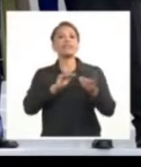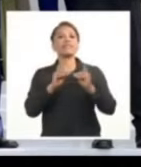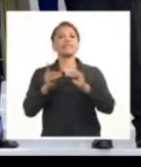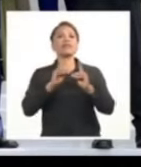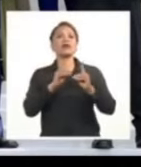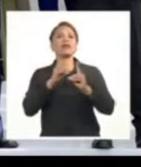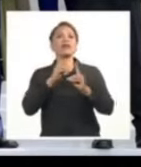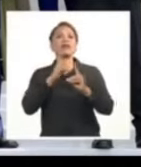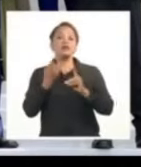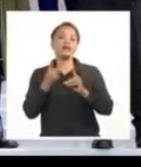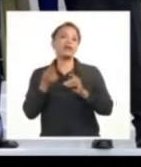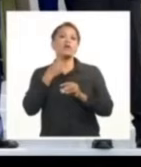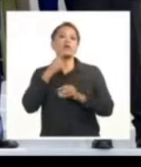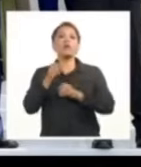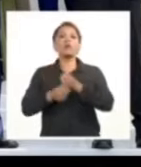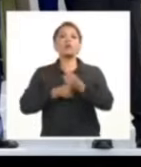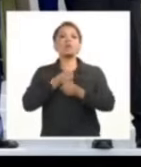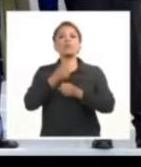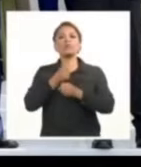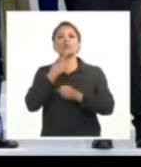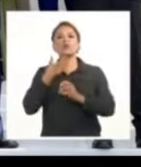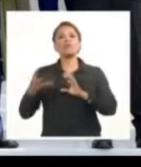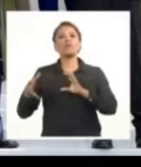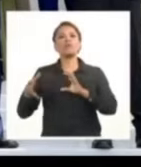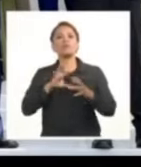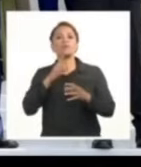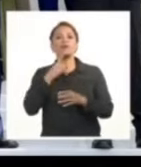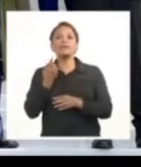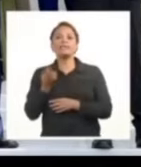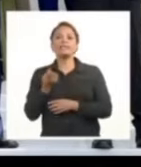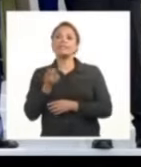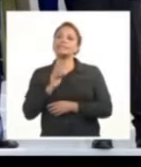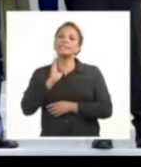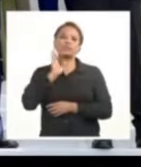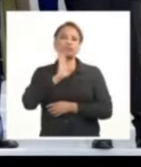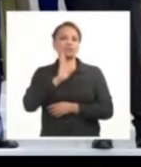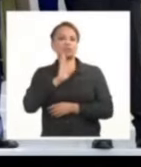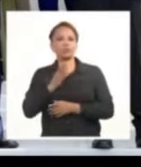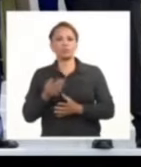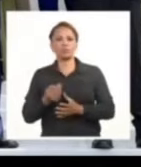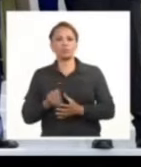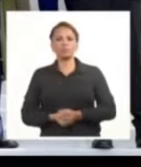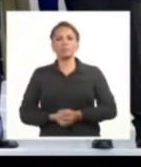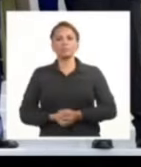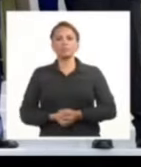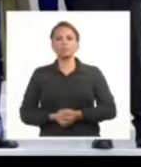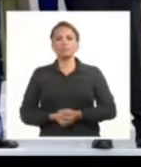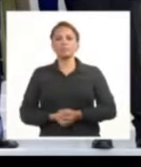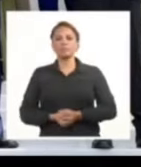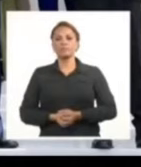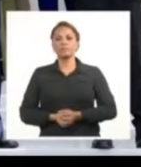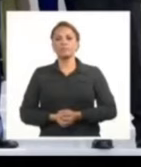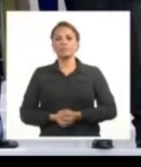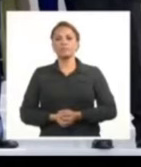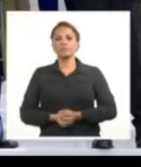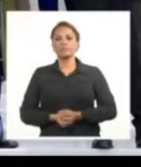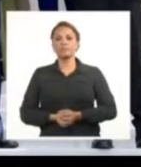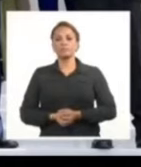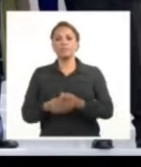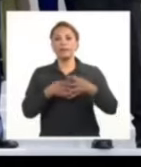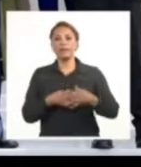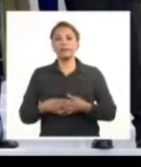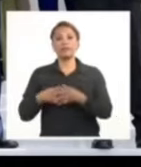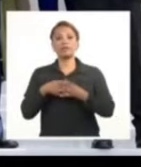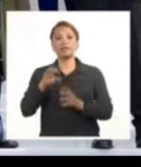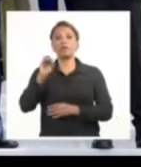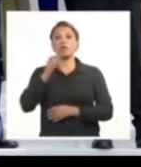alto nivel como instrumento de su sistema hegemónico en el hemisferio al estilo de la organización de los Estados Americanos